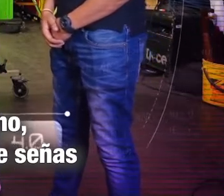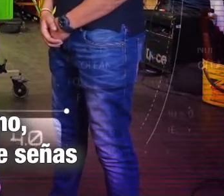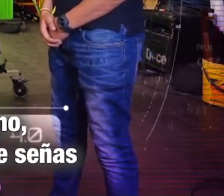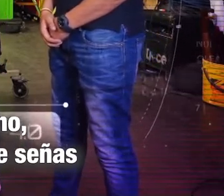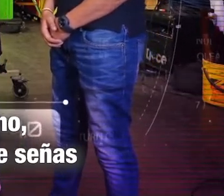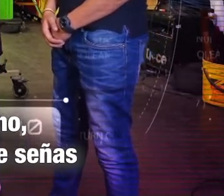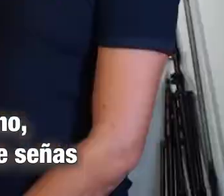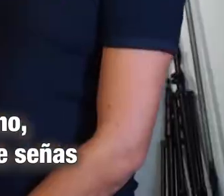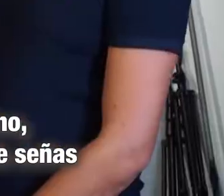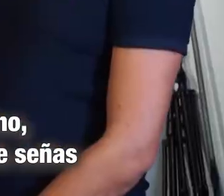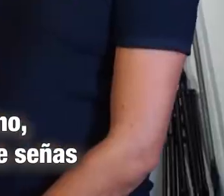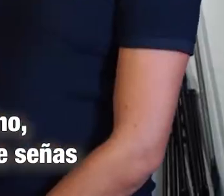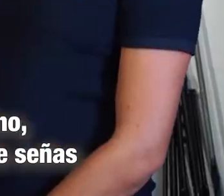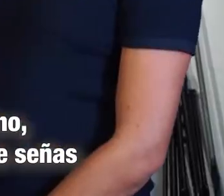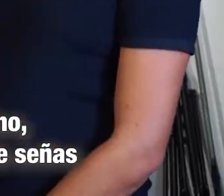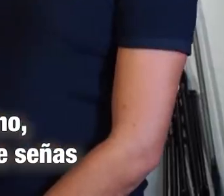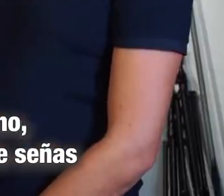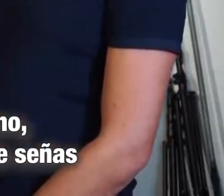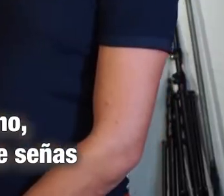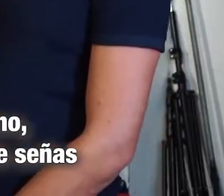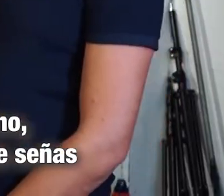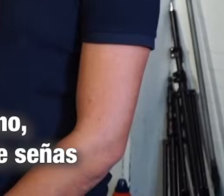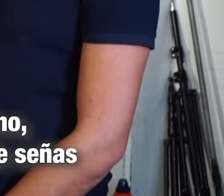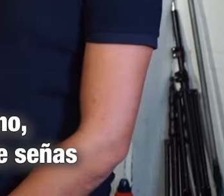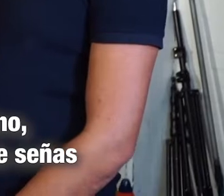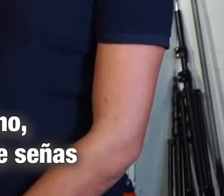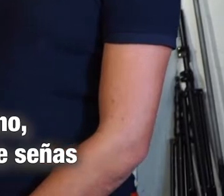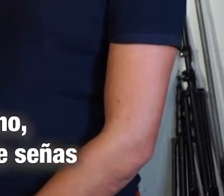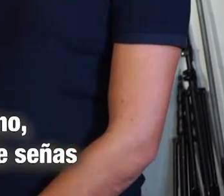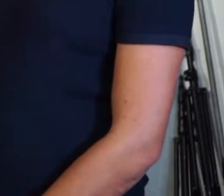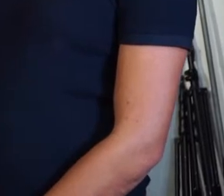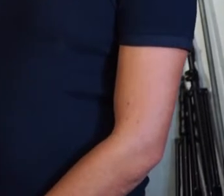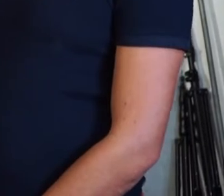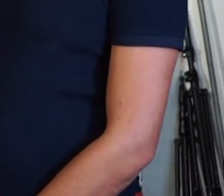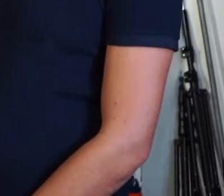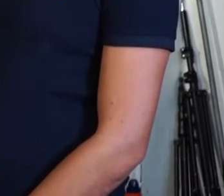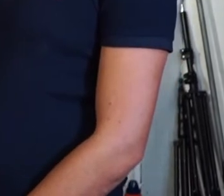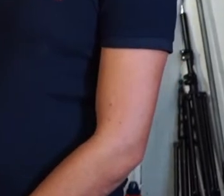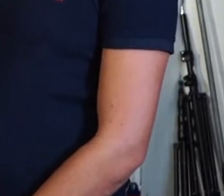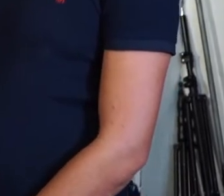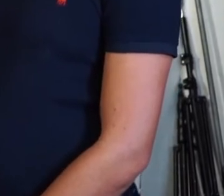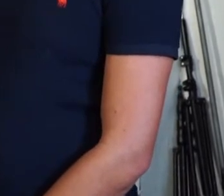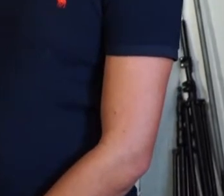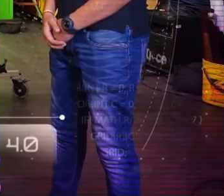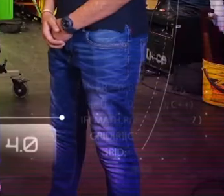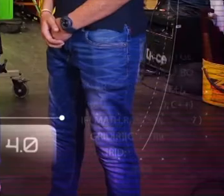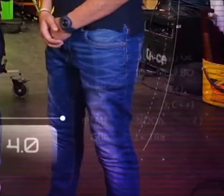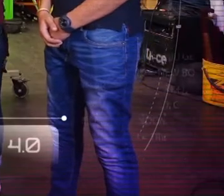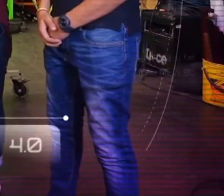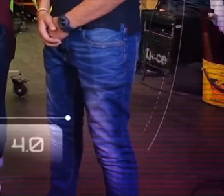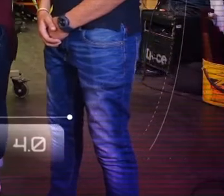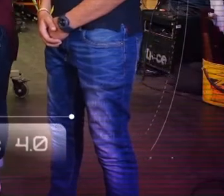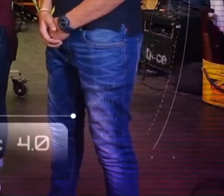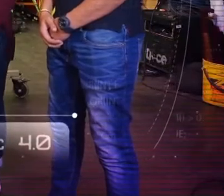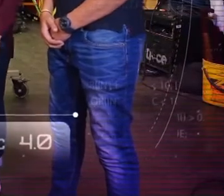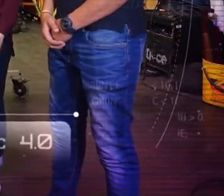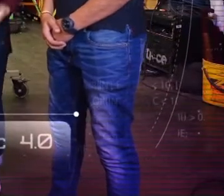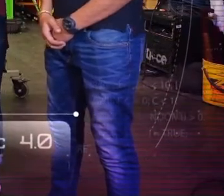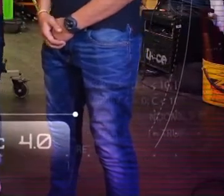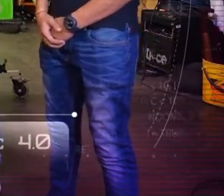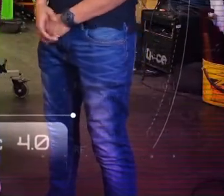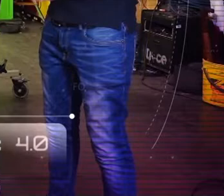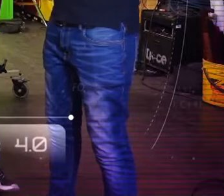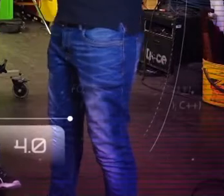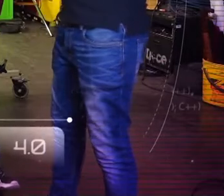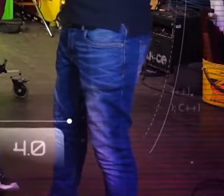cuentos para niños, y producciones en lengua de señas con recuadro en interpretación, lengua de señas colombiana,